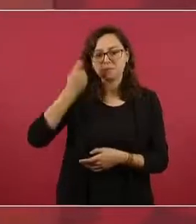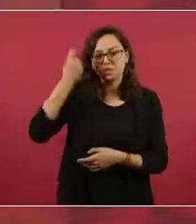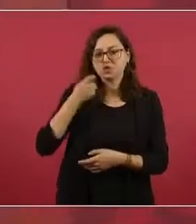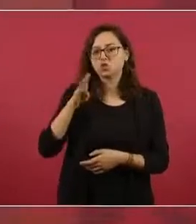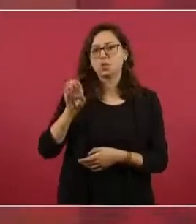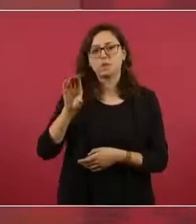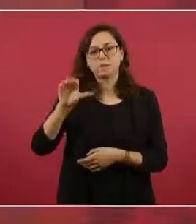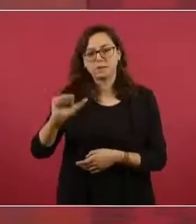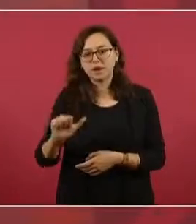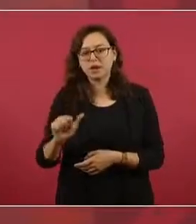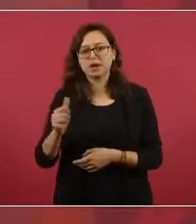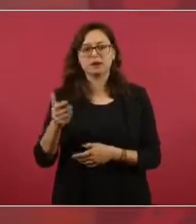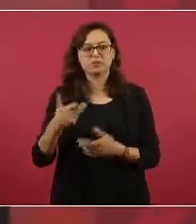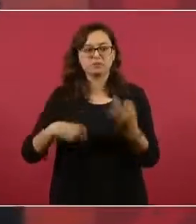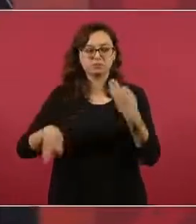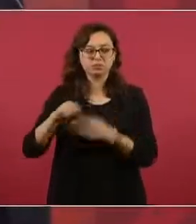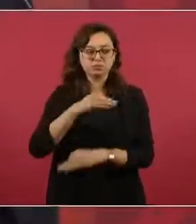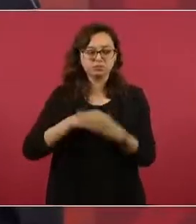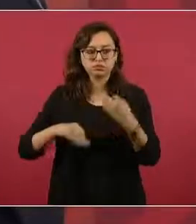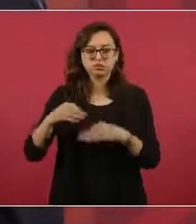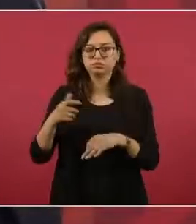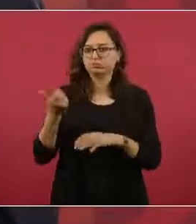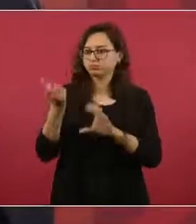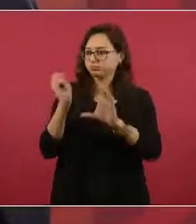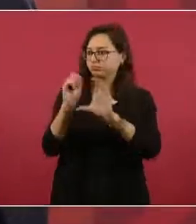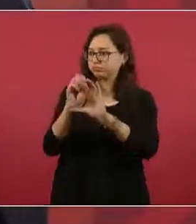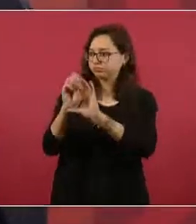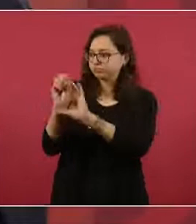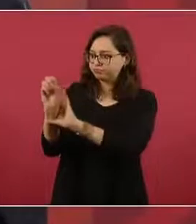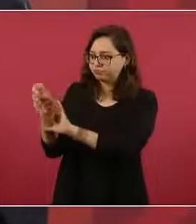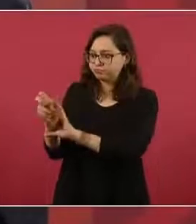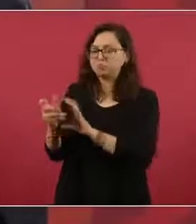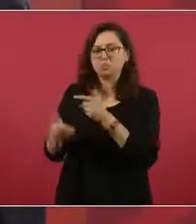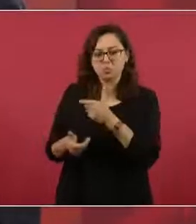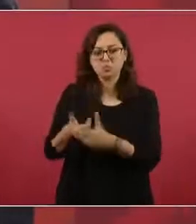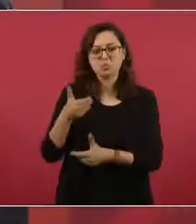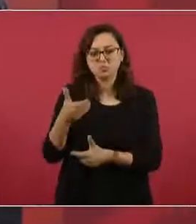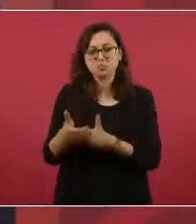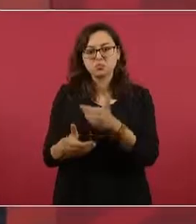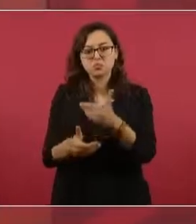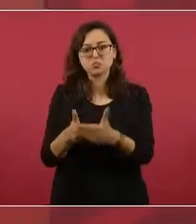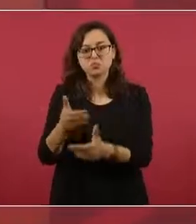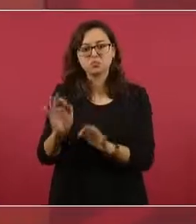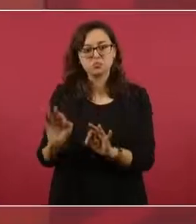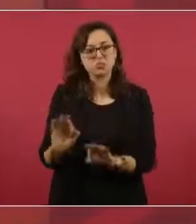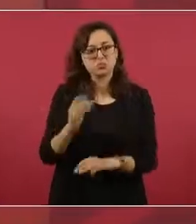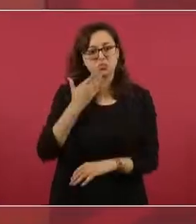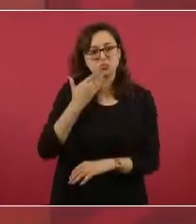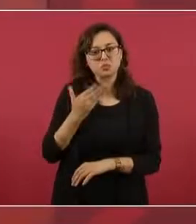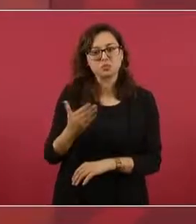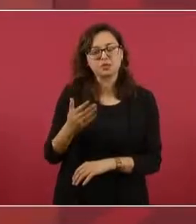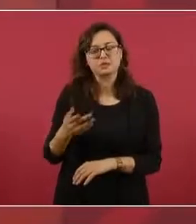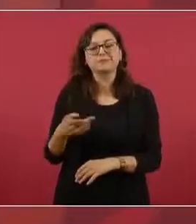becas y se ha estado avanzando. Pero el Banco del Bienestar